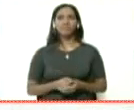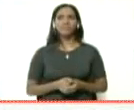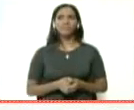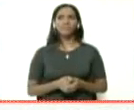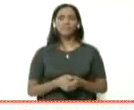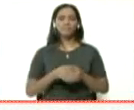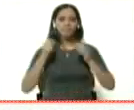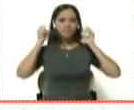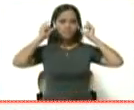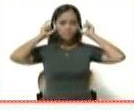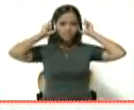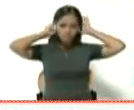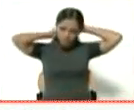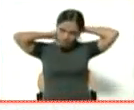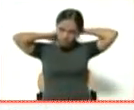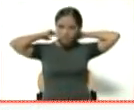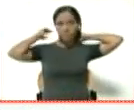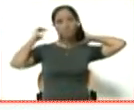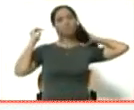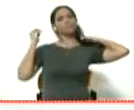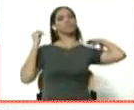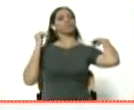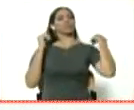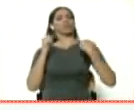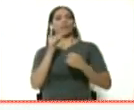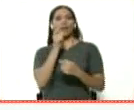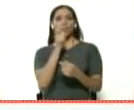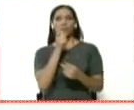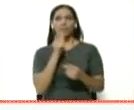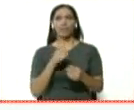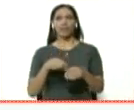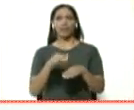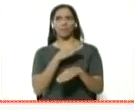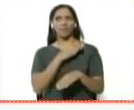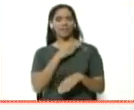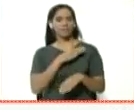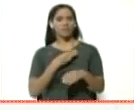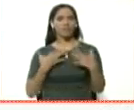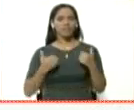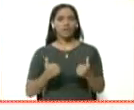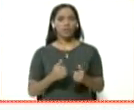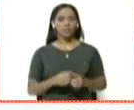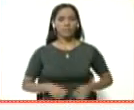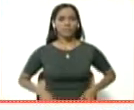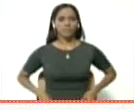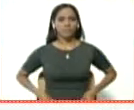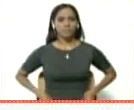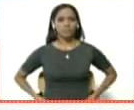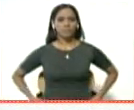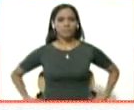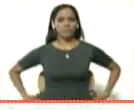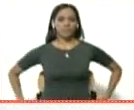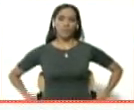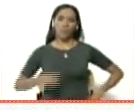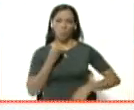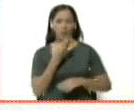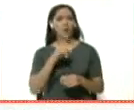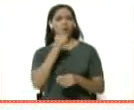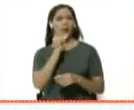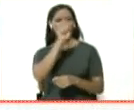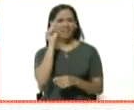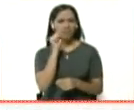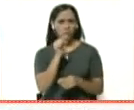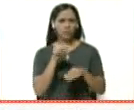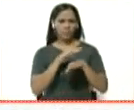¿Qué le preguntarías o qué le dirías al ministro de la Salud? Carlos Alvarado. Bueno, en copa está el ministro, una pregunta.